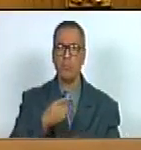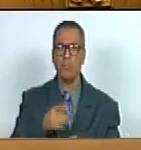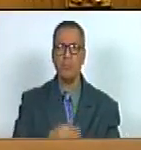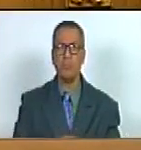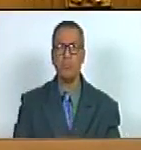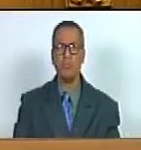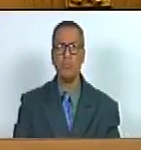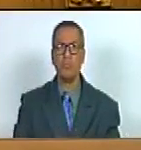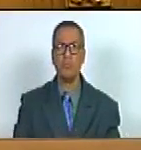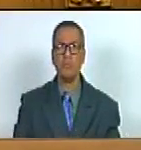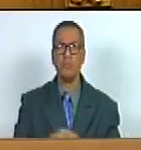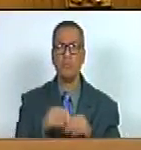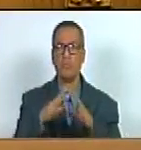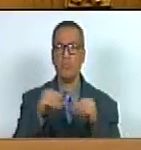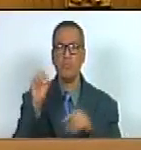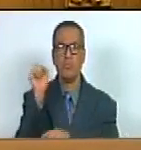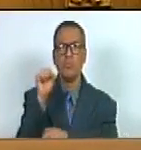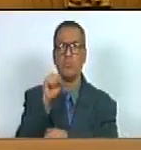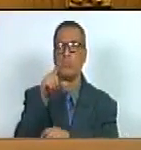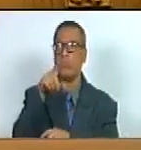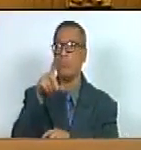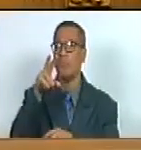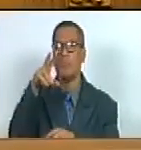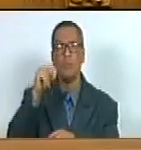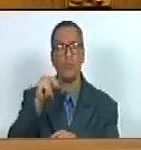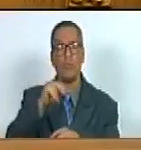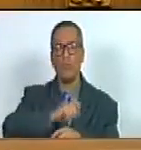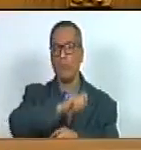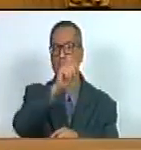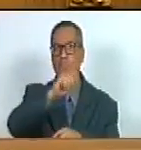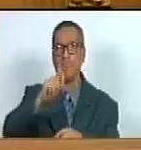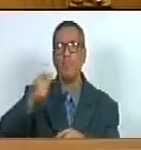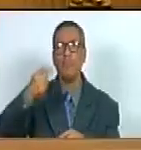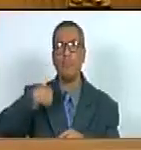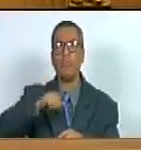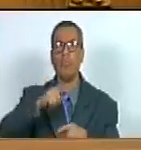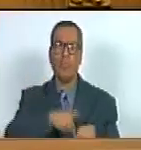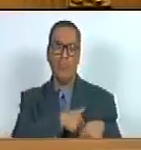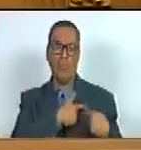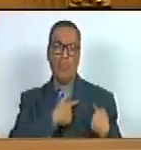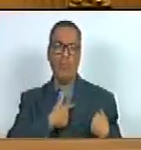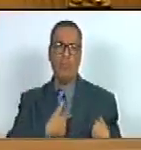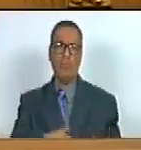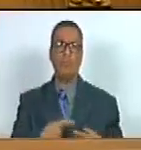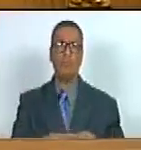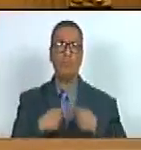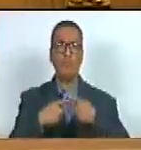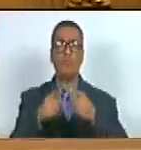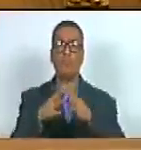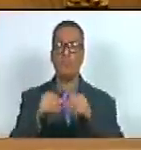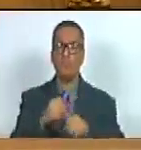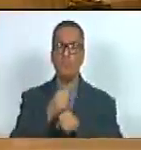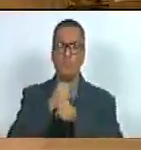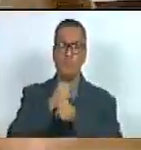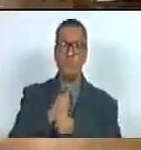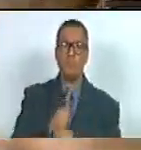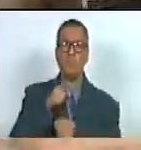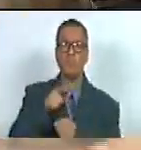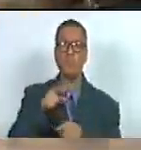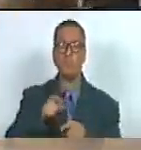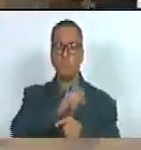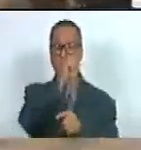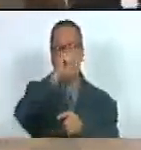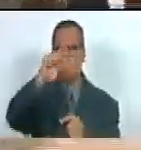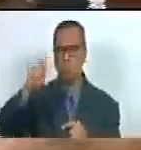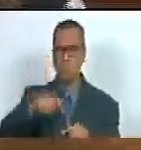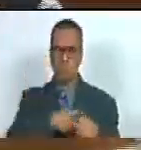con autismo no pintan con las patas pintan con el corazón la esperanza pintan